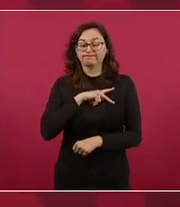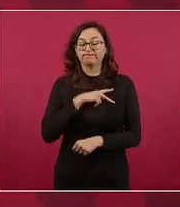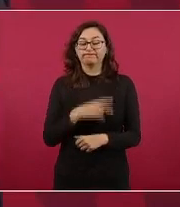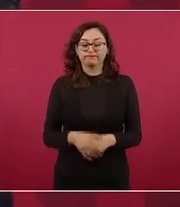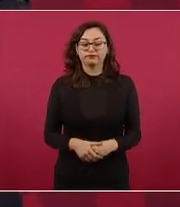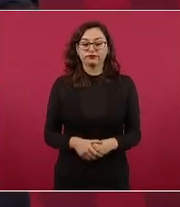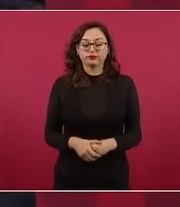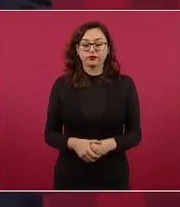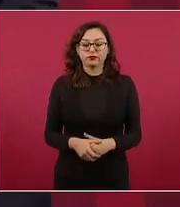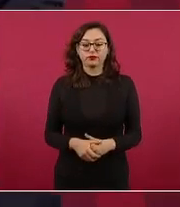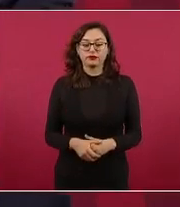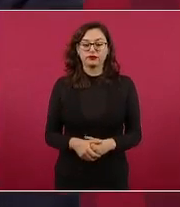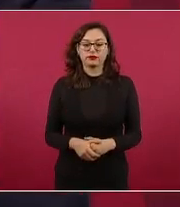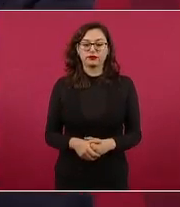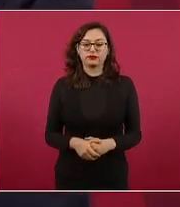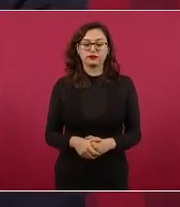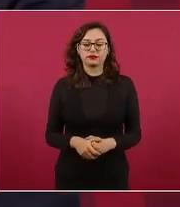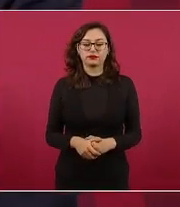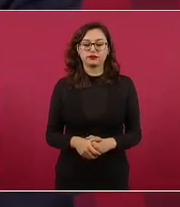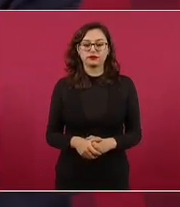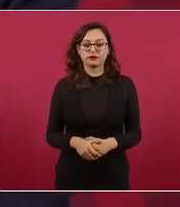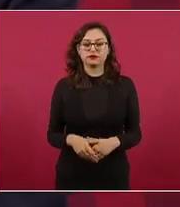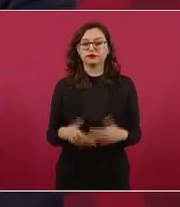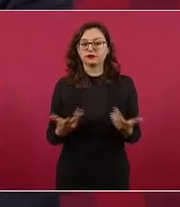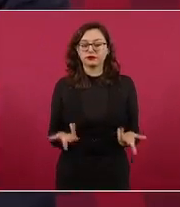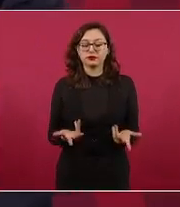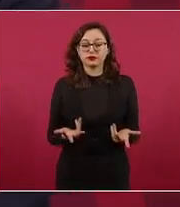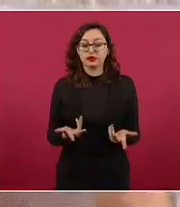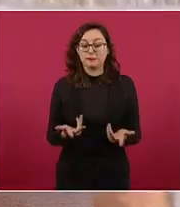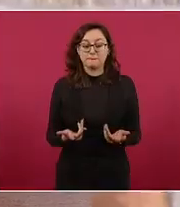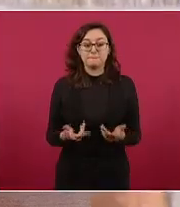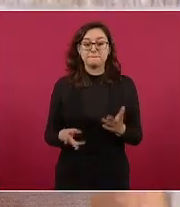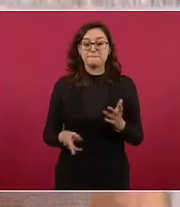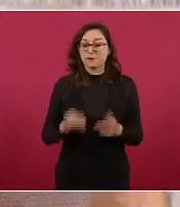esto se presenta todos los jueves